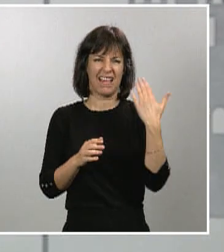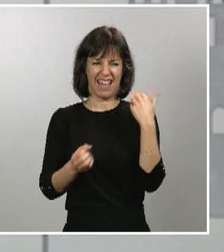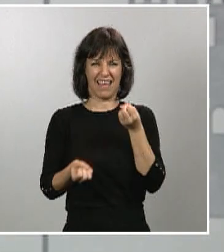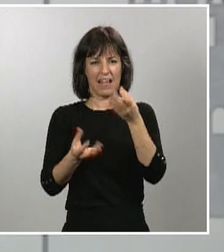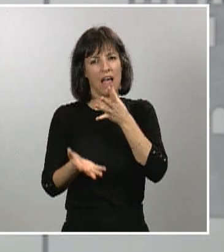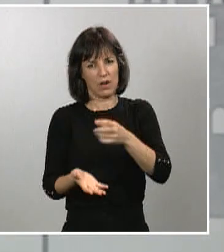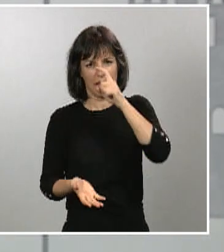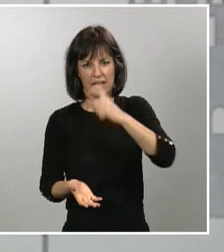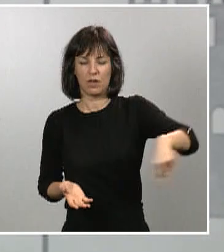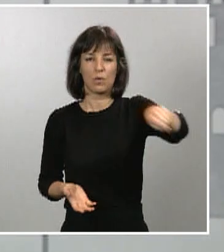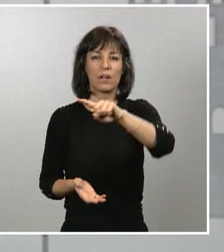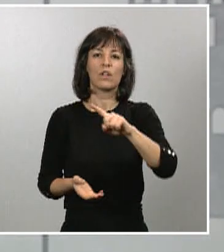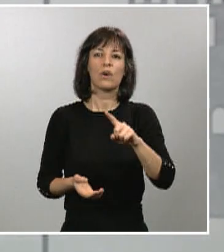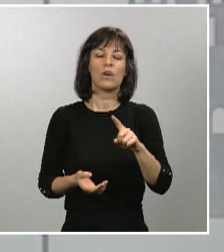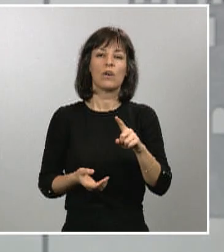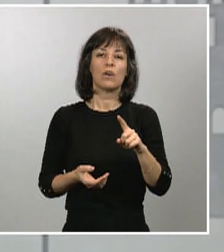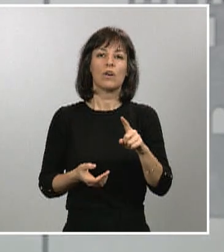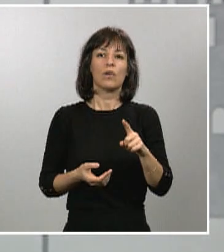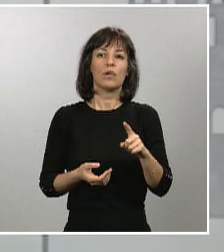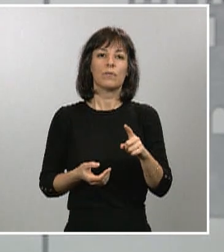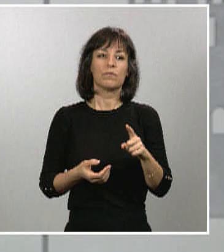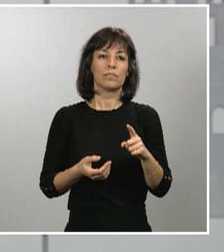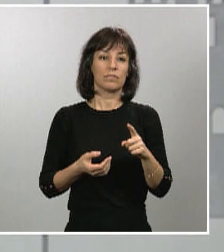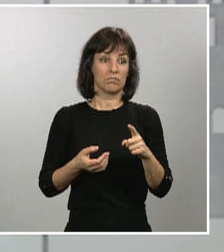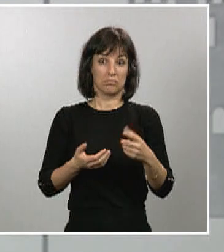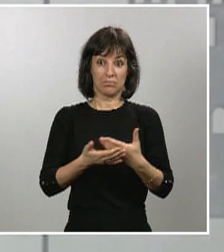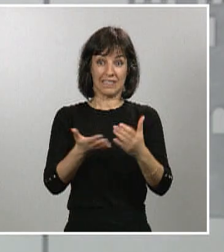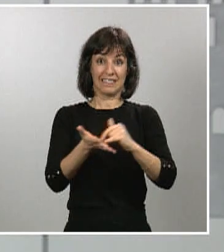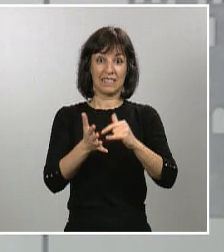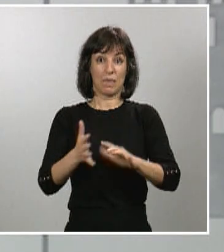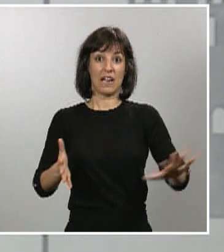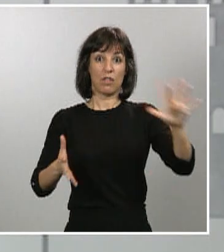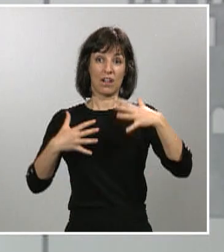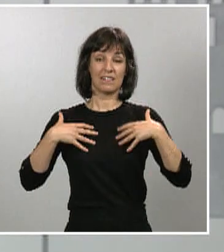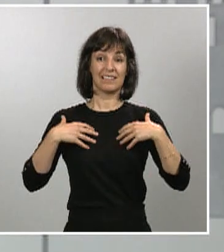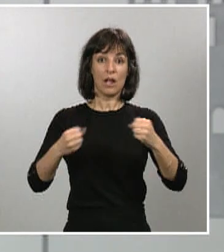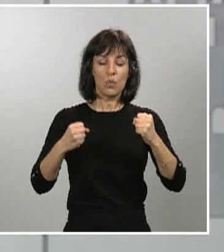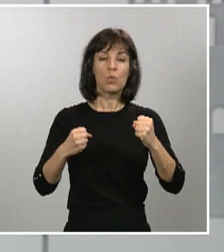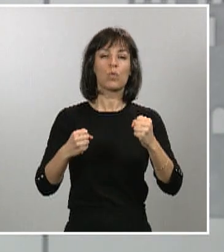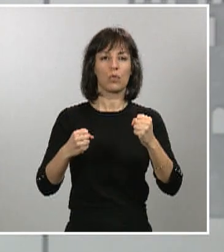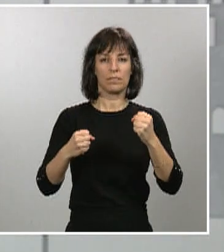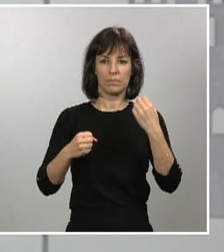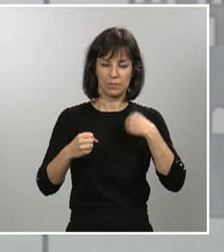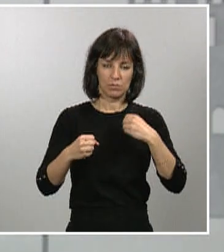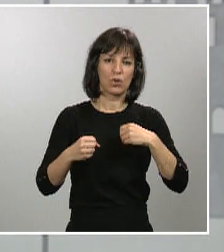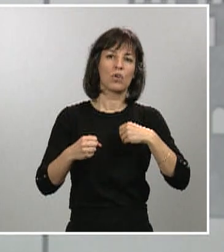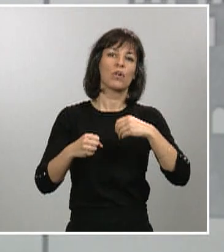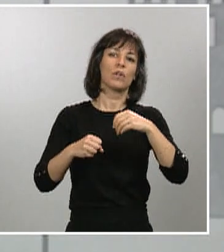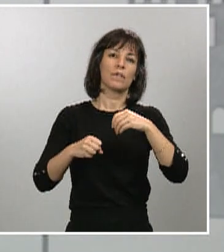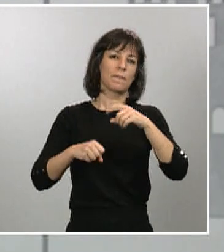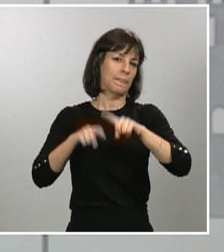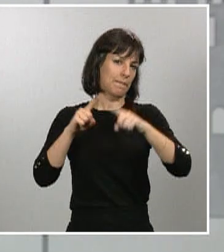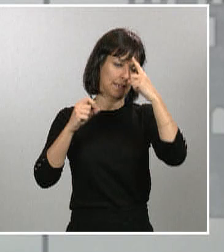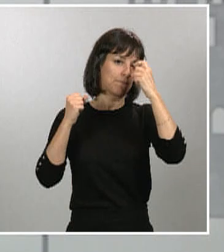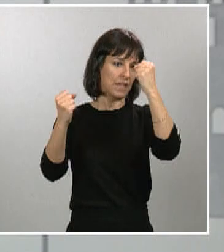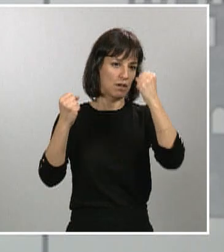pusimos a disposición de todo el Sistema Nacional de Salud, a las órdenes de las respectivas autoridades sanitarias